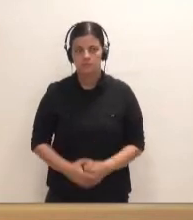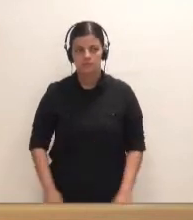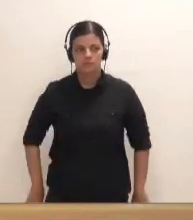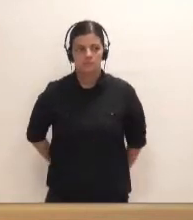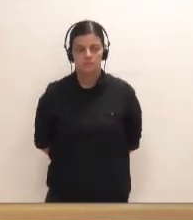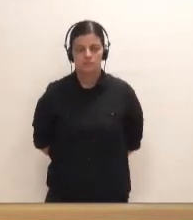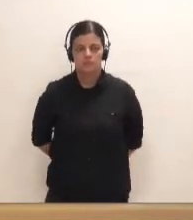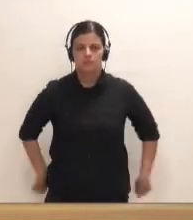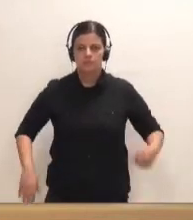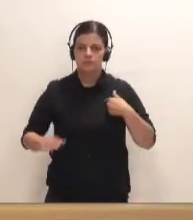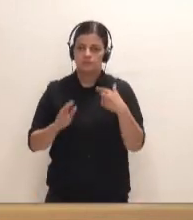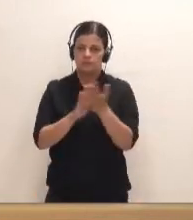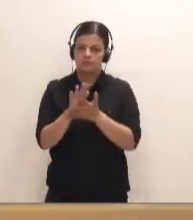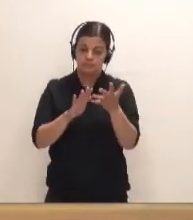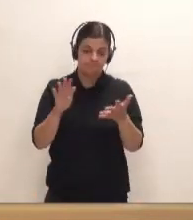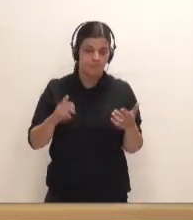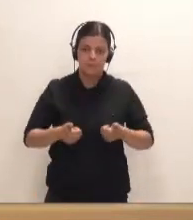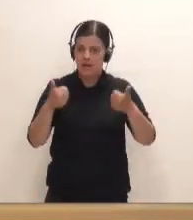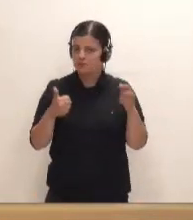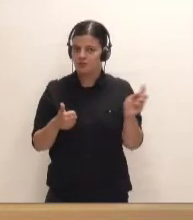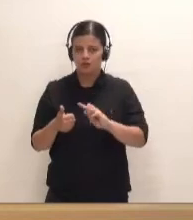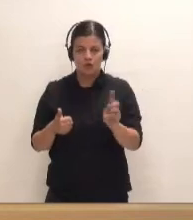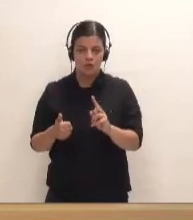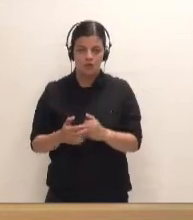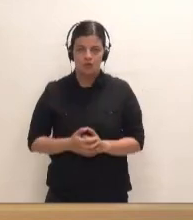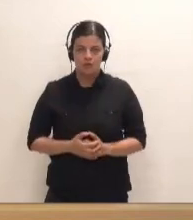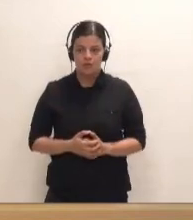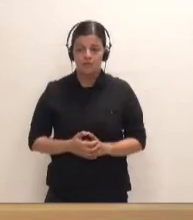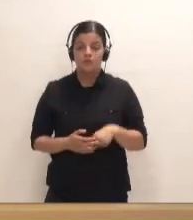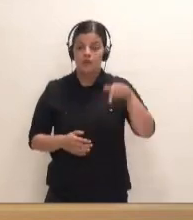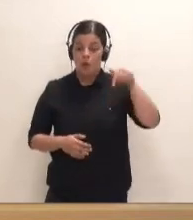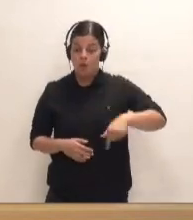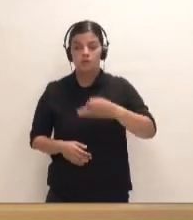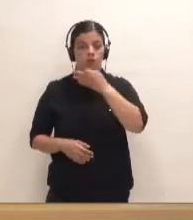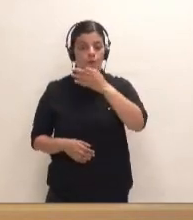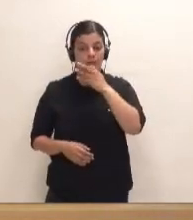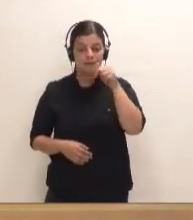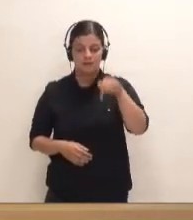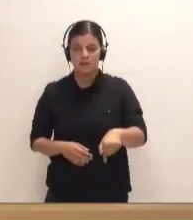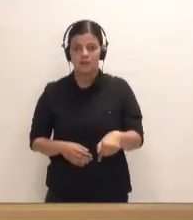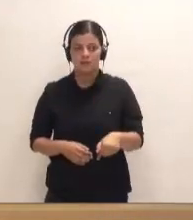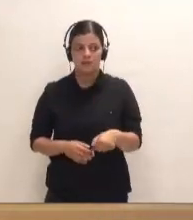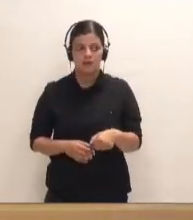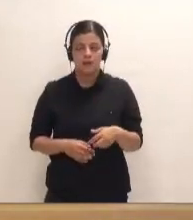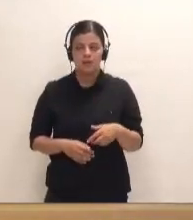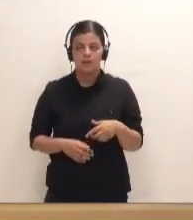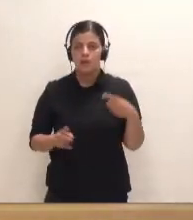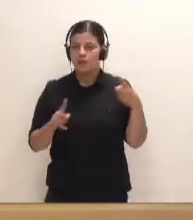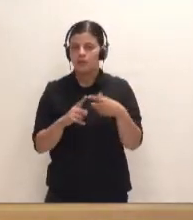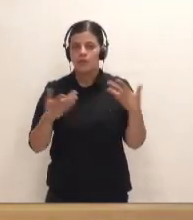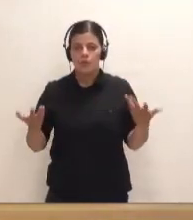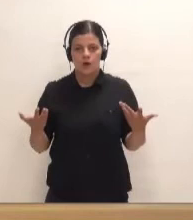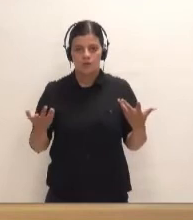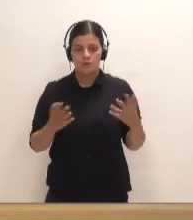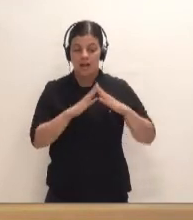No me voy a extender más. Hoy esta comparecencia era para trasladar